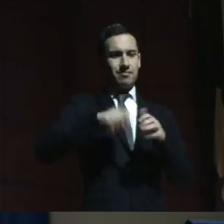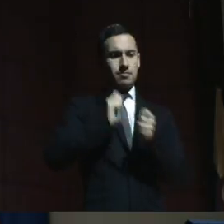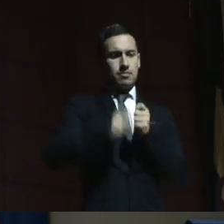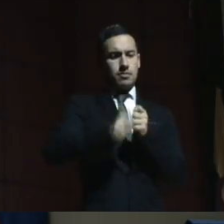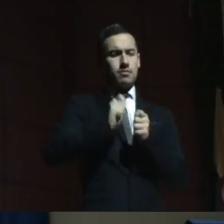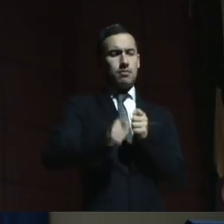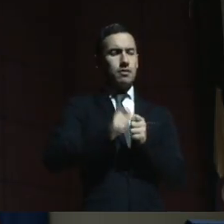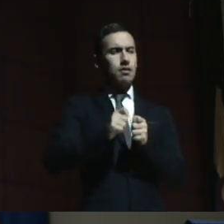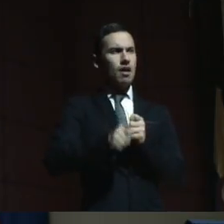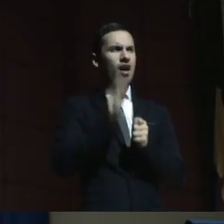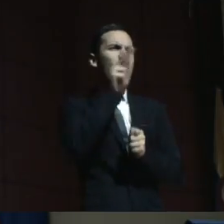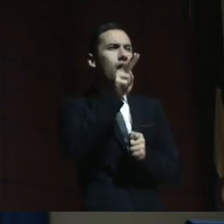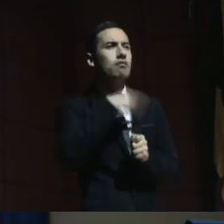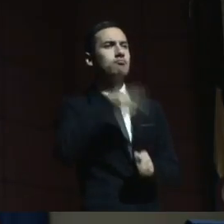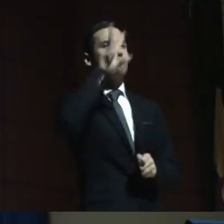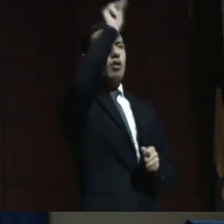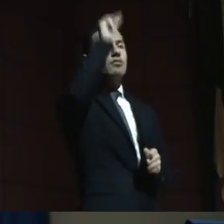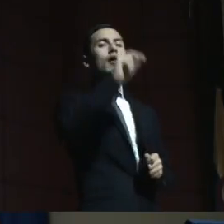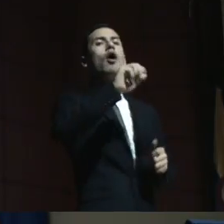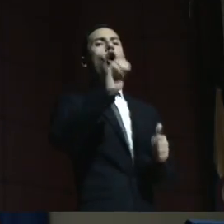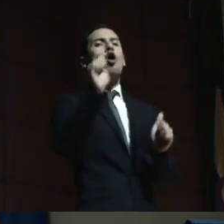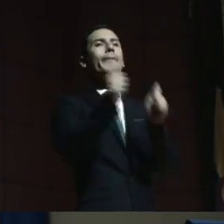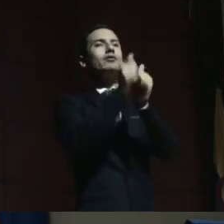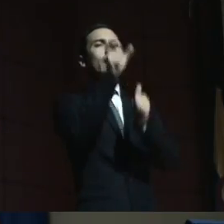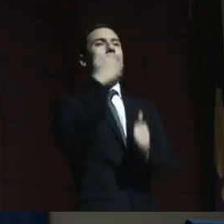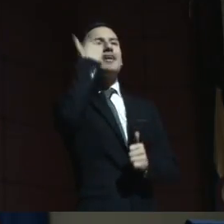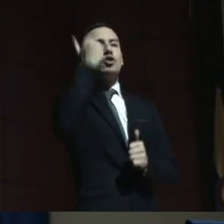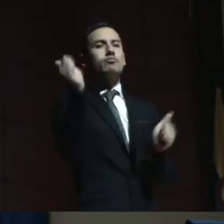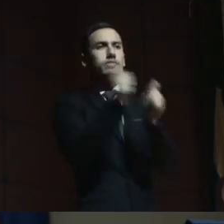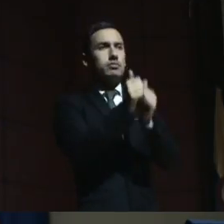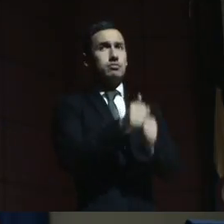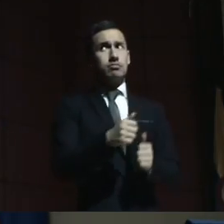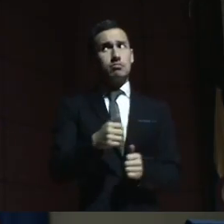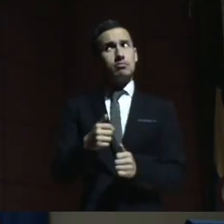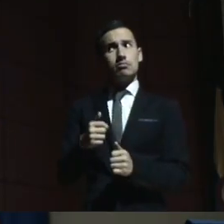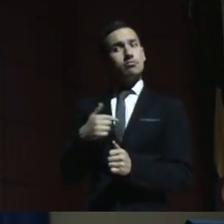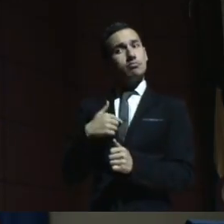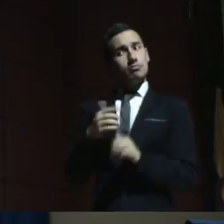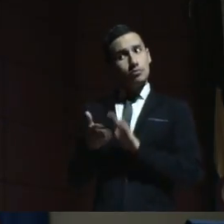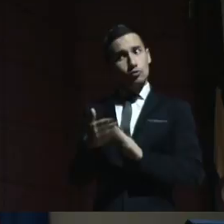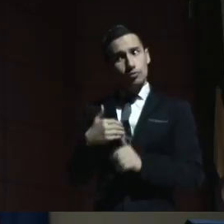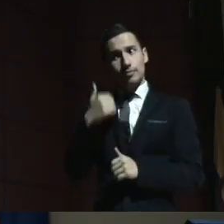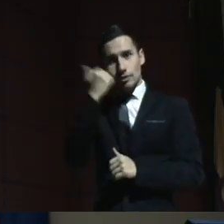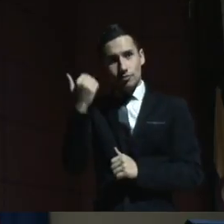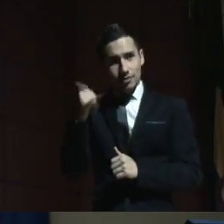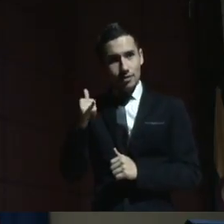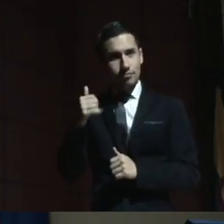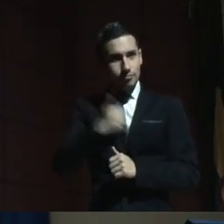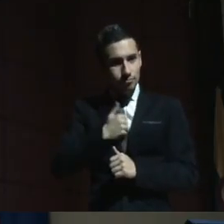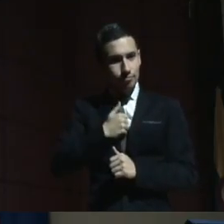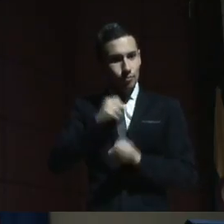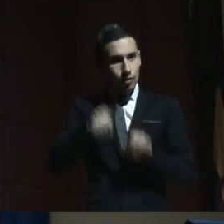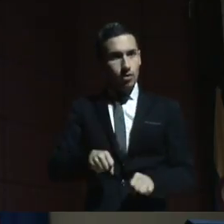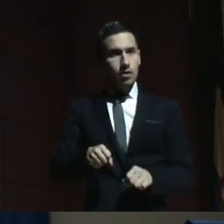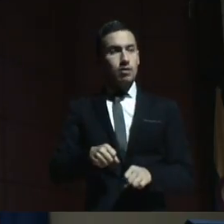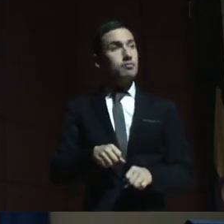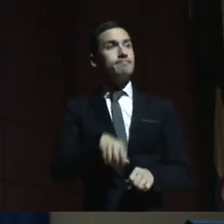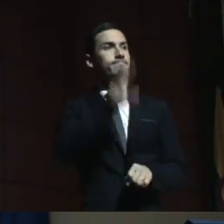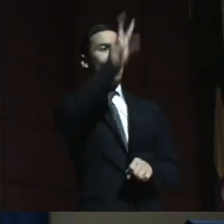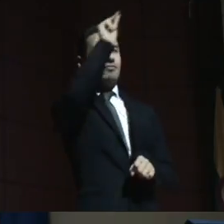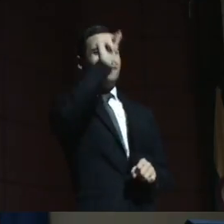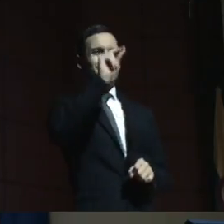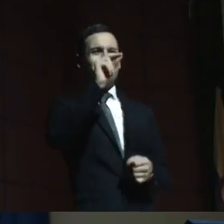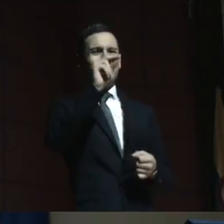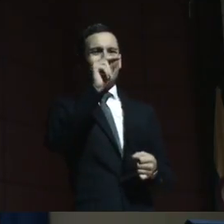persona mayor, ¿sí? Y él le dice, pues es que yo soy mayor y es que yo hago estas vueltas, ¿sí? Pero hay